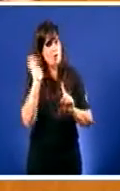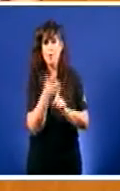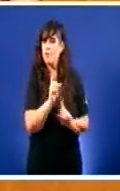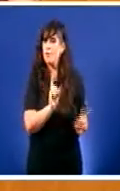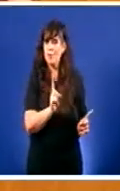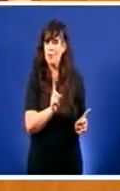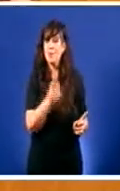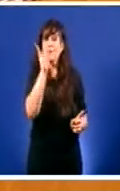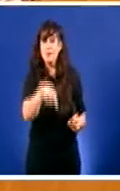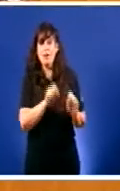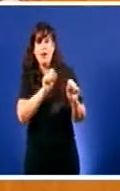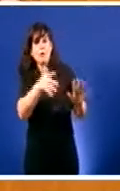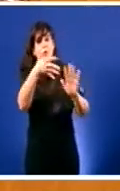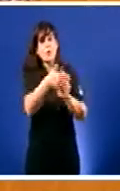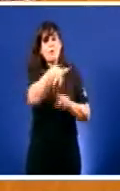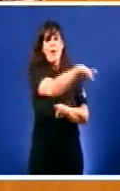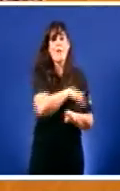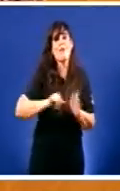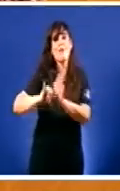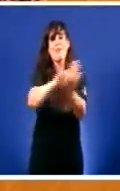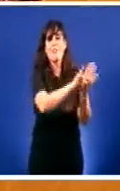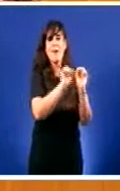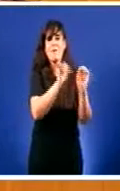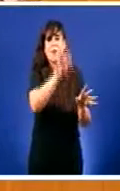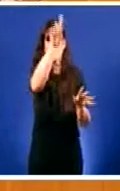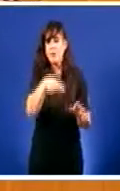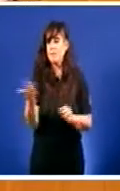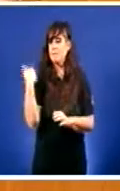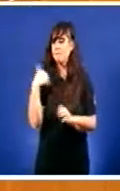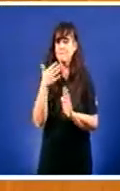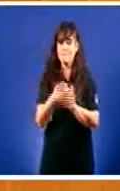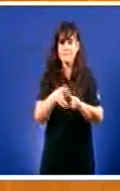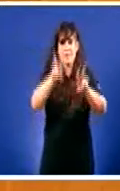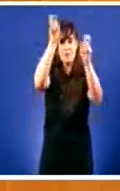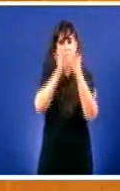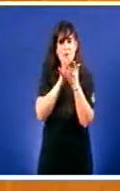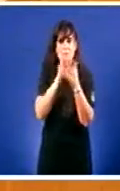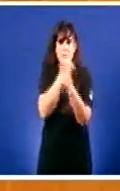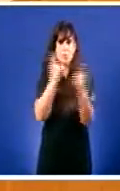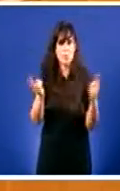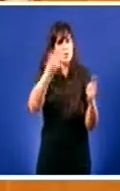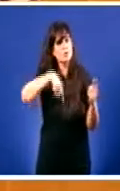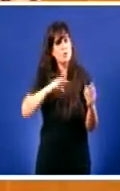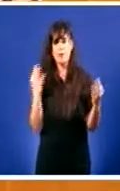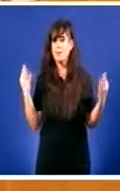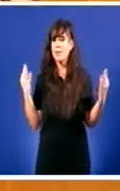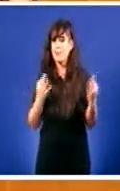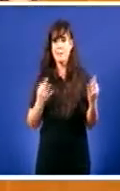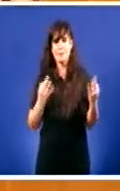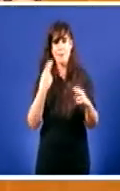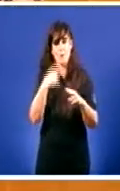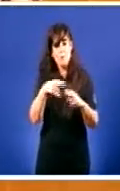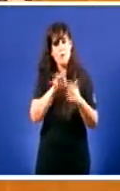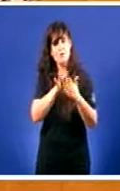trae máis abandono Falabase antes dun tipo de servicios públicos Hai que cambiar diametralmente a política de